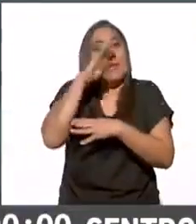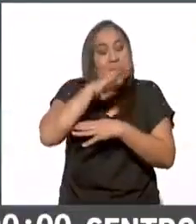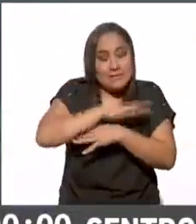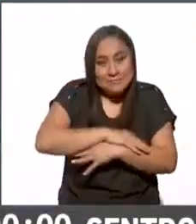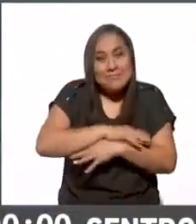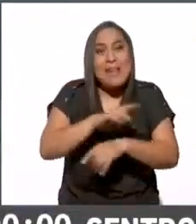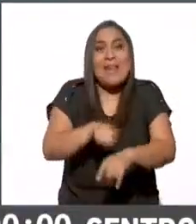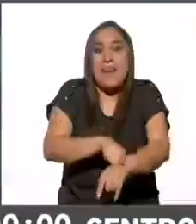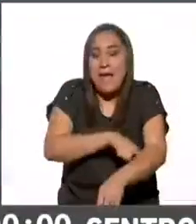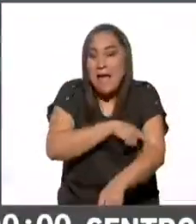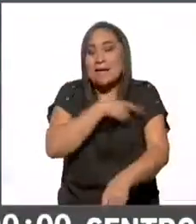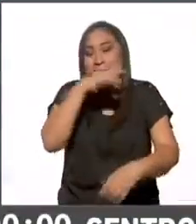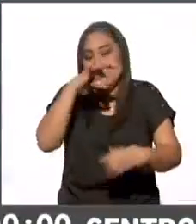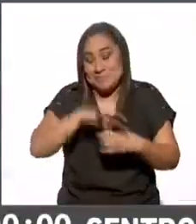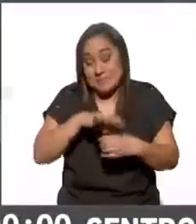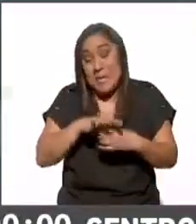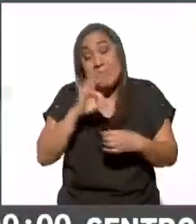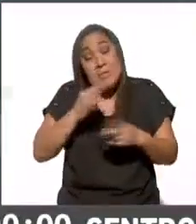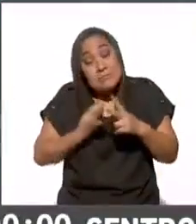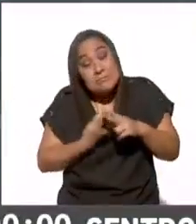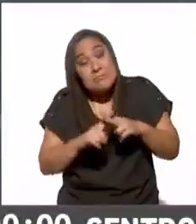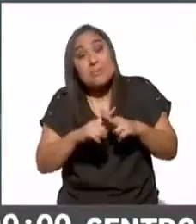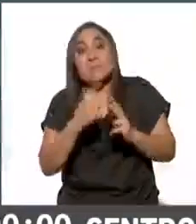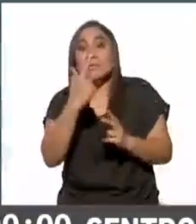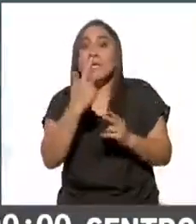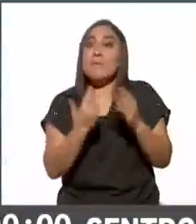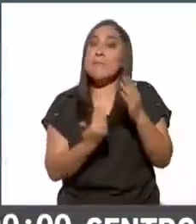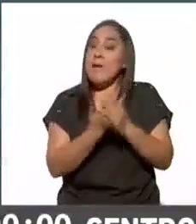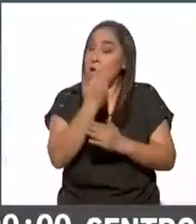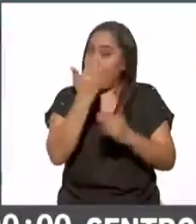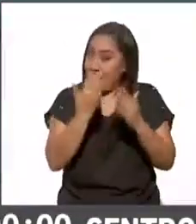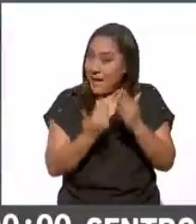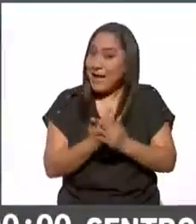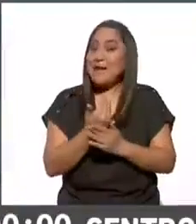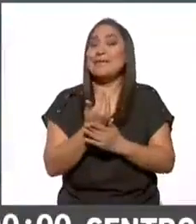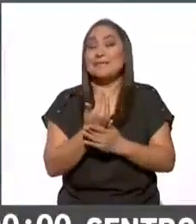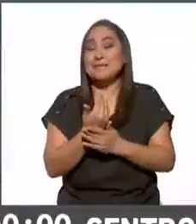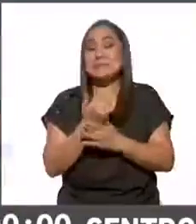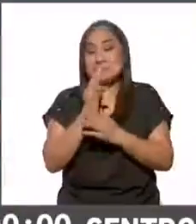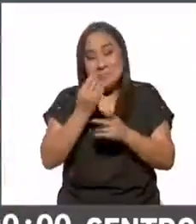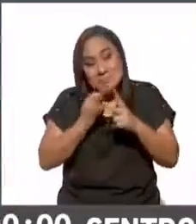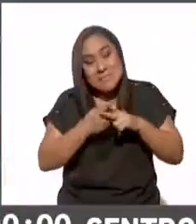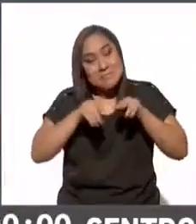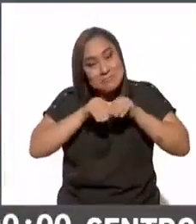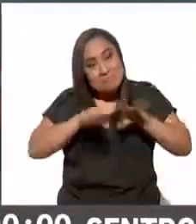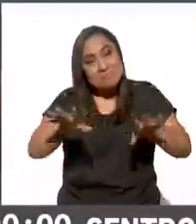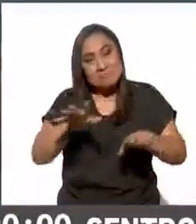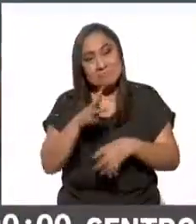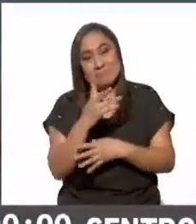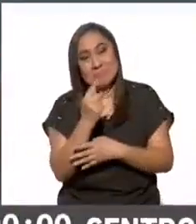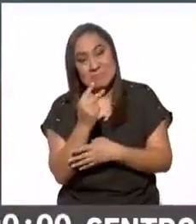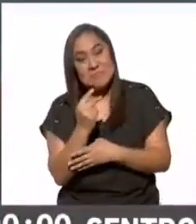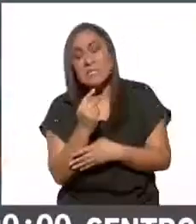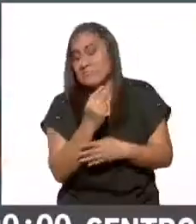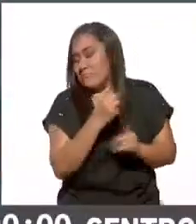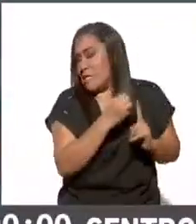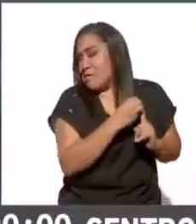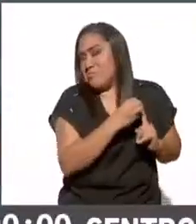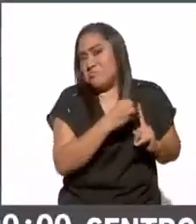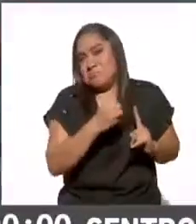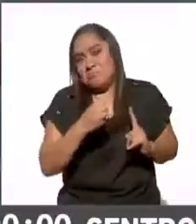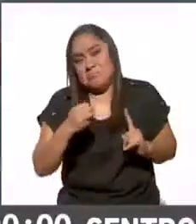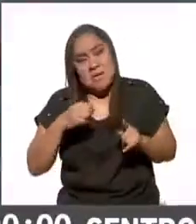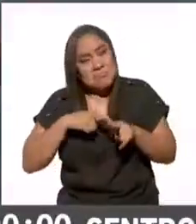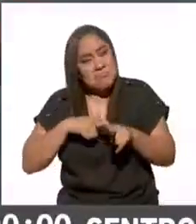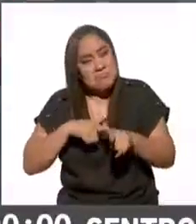iniciamos con ustedes desde las 7 y media de la mañana con esta transmisión que ha sido ininterrumpida porque hemos